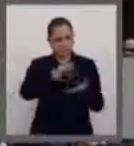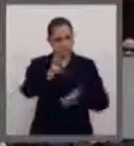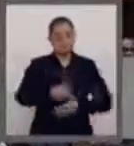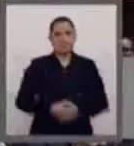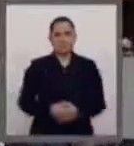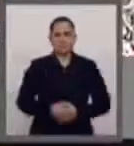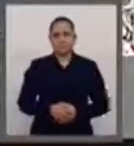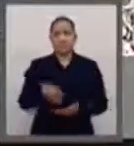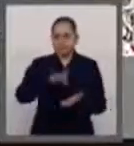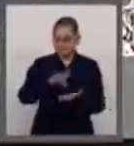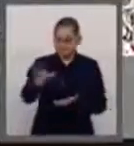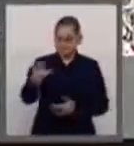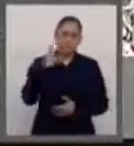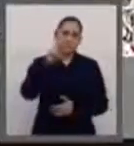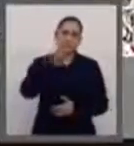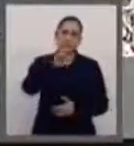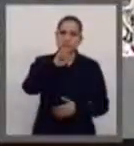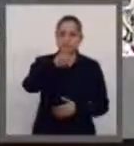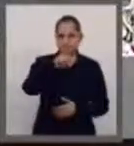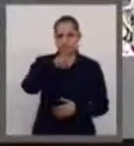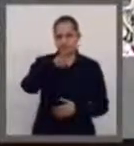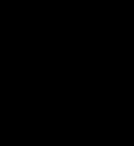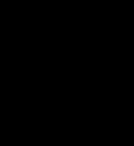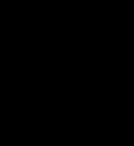Gracias, diputada Irma Rebeca López López. A continuas.